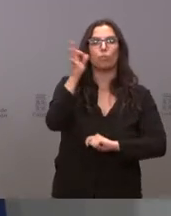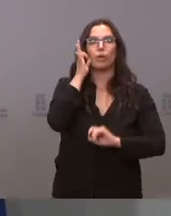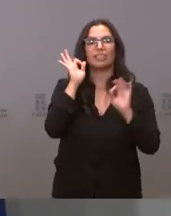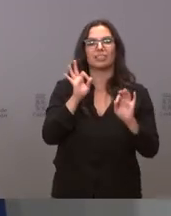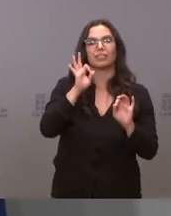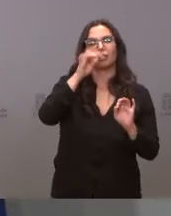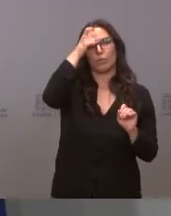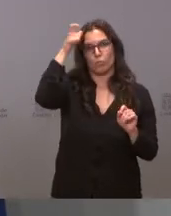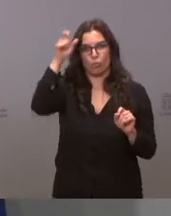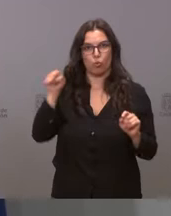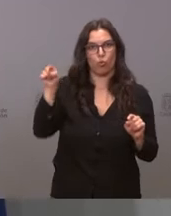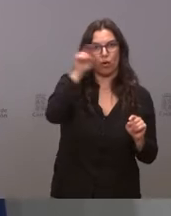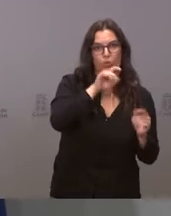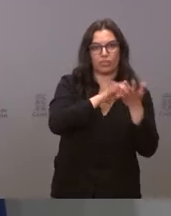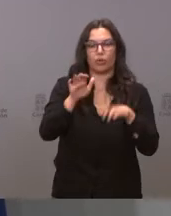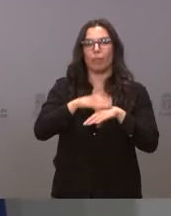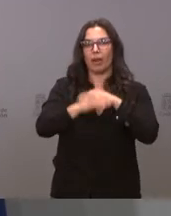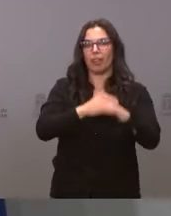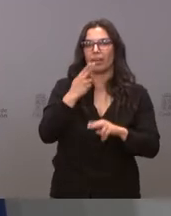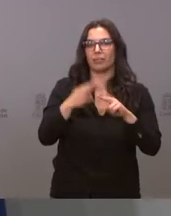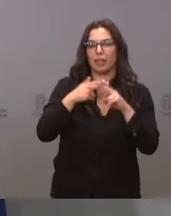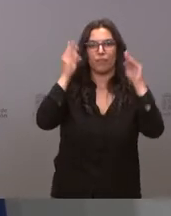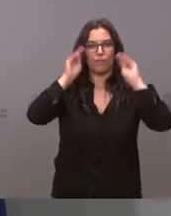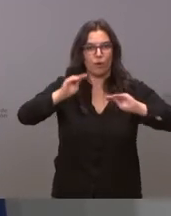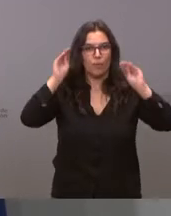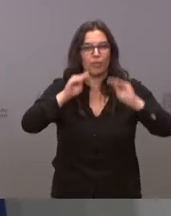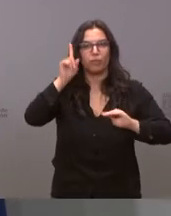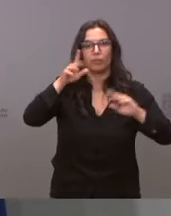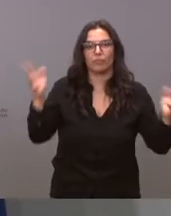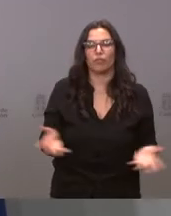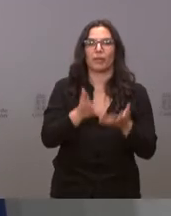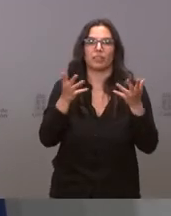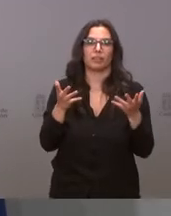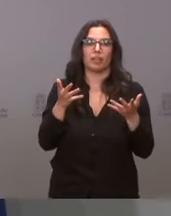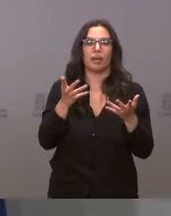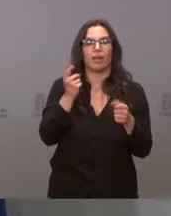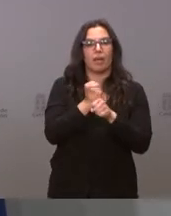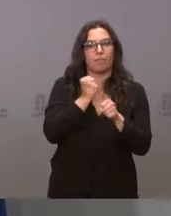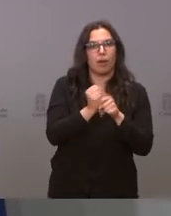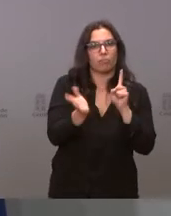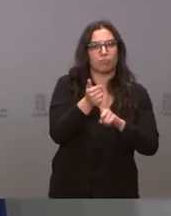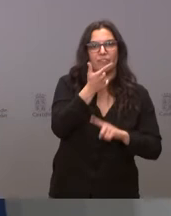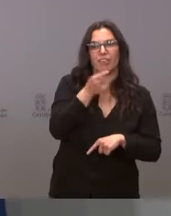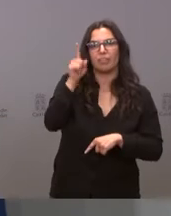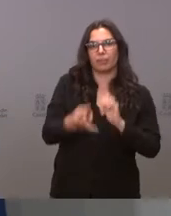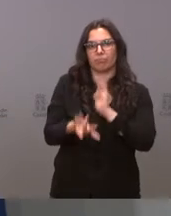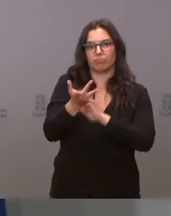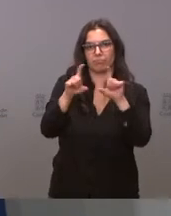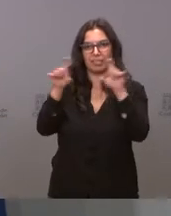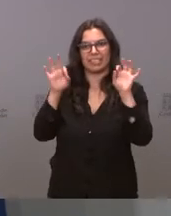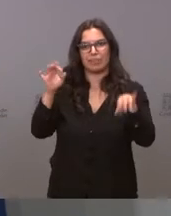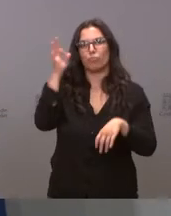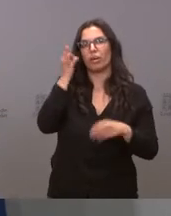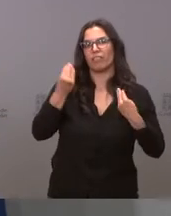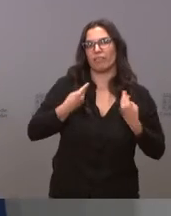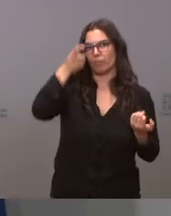de Castilla y León para realizar actividades de formación y para fomentar también el empleo y el emprendimiento de la mujer en